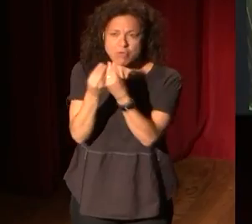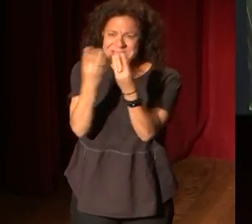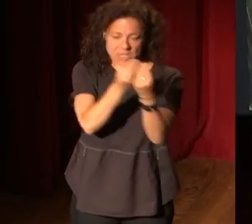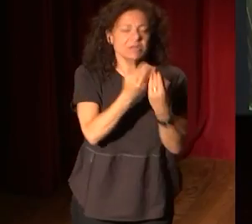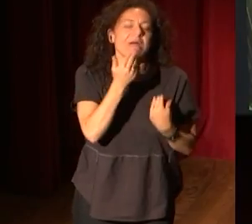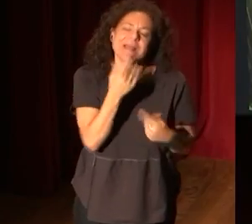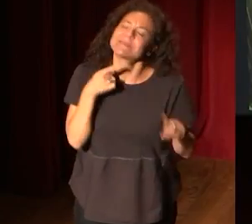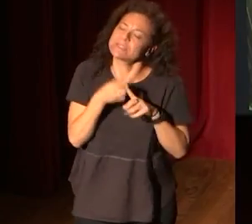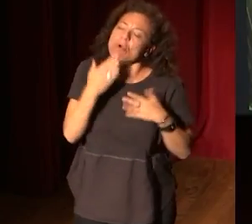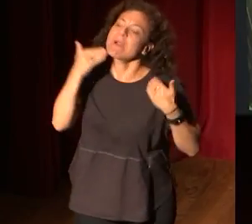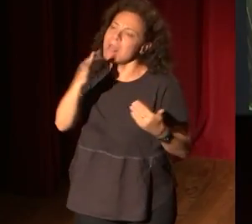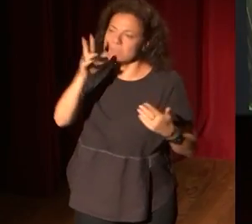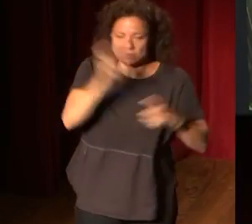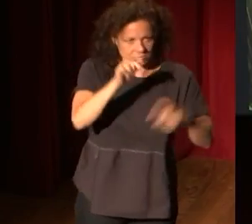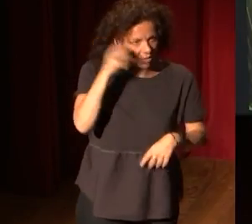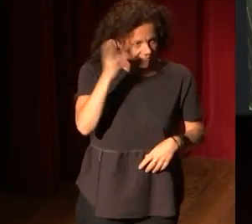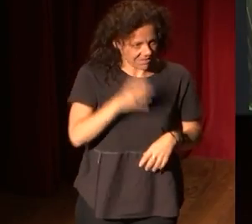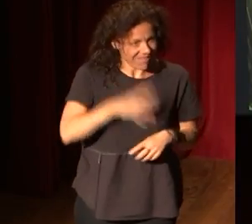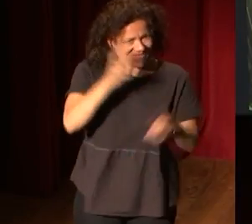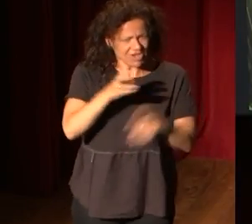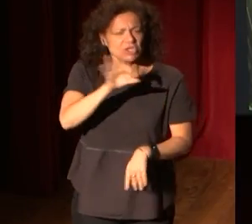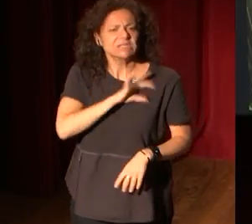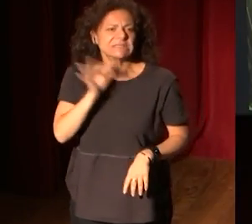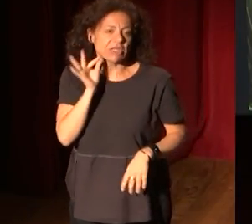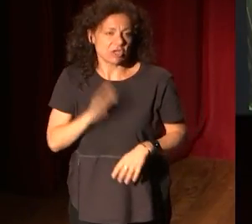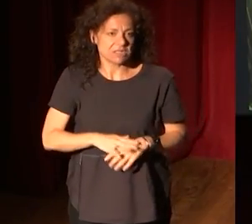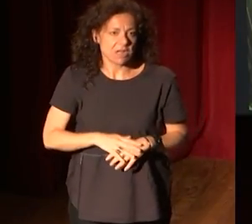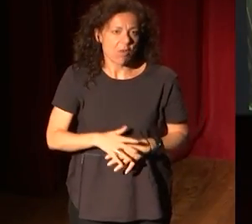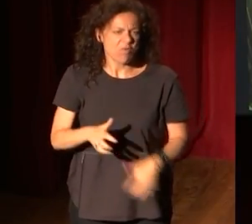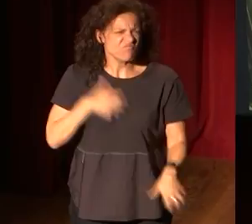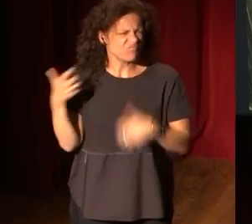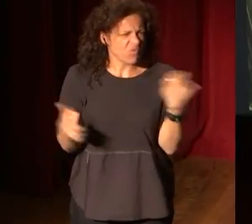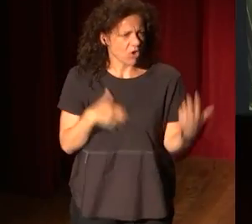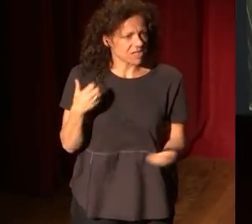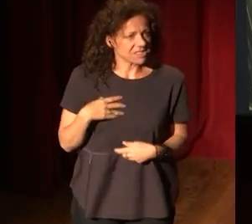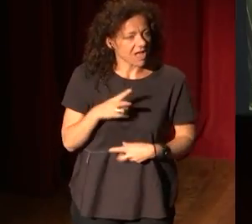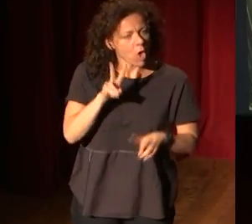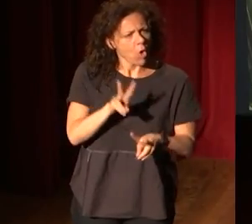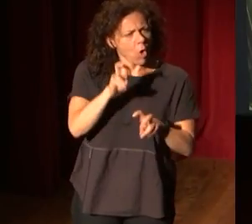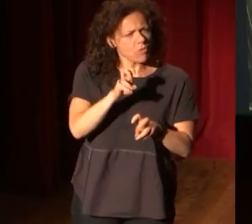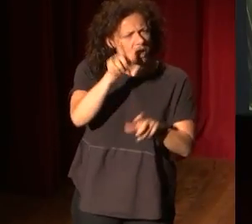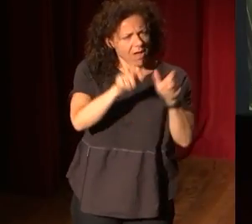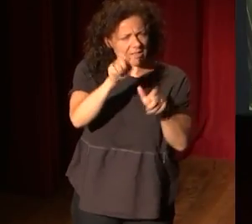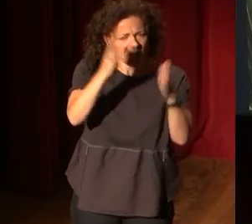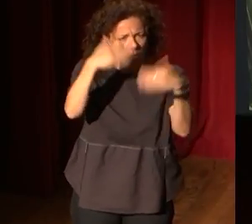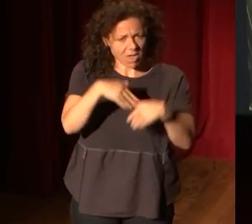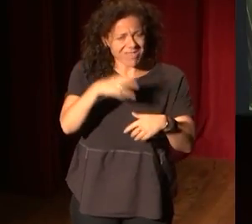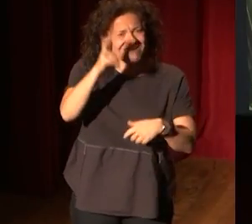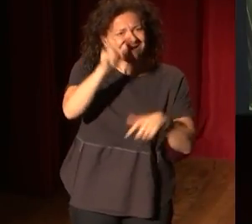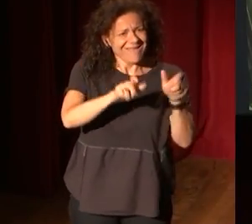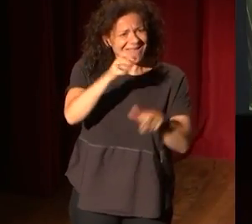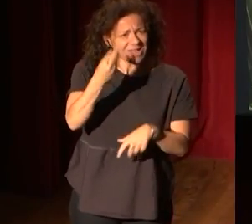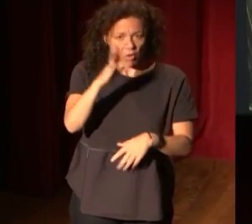a mi conferencia, de señoras, la queja principal es, es que no tenemos nuevos públicos, es que no viene gente joven. Digo,